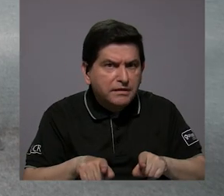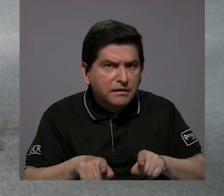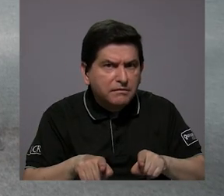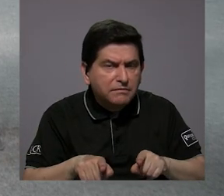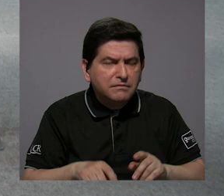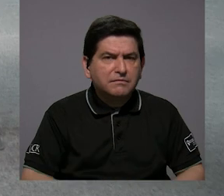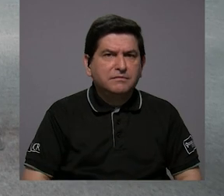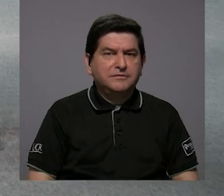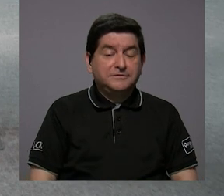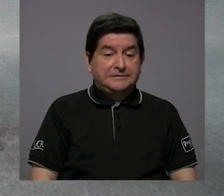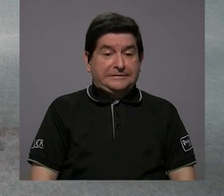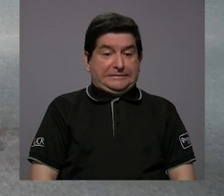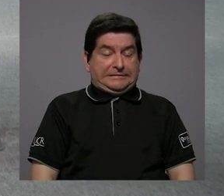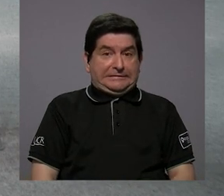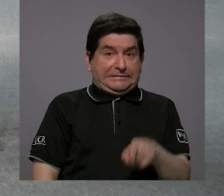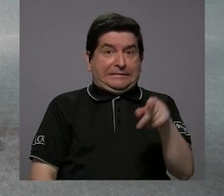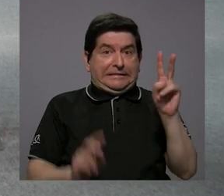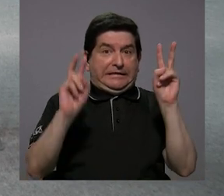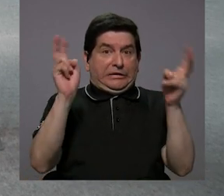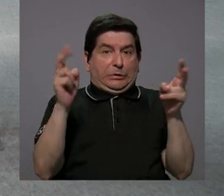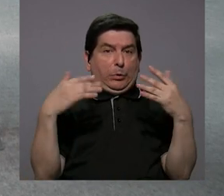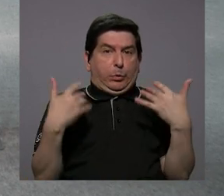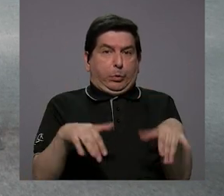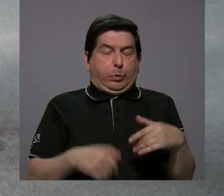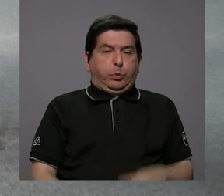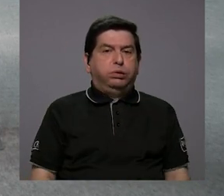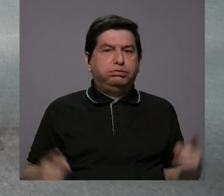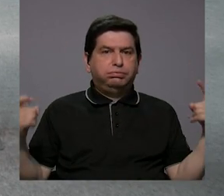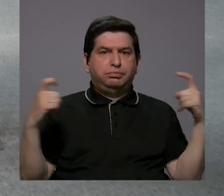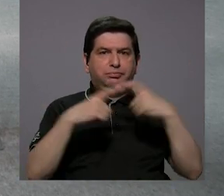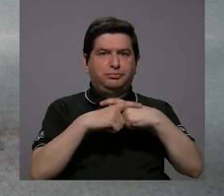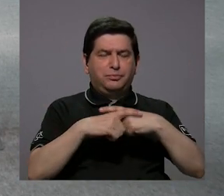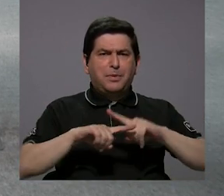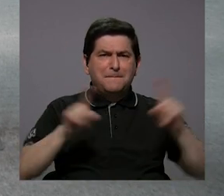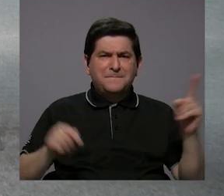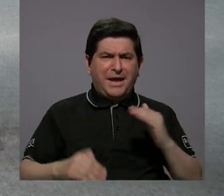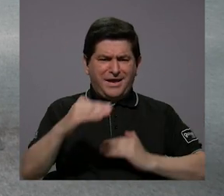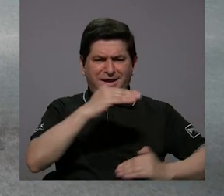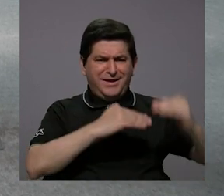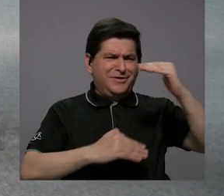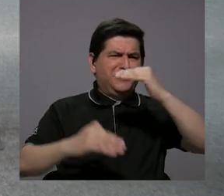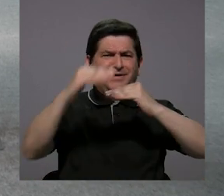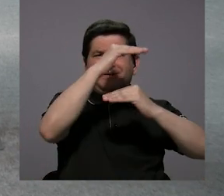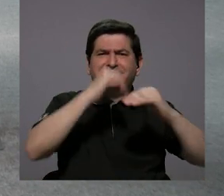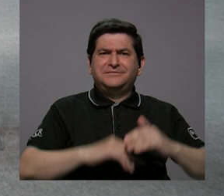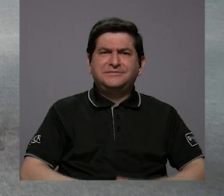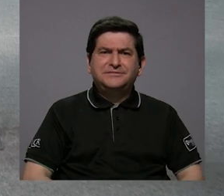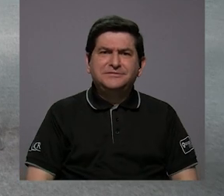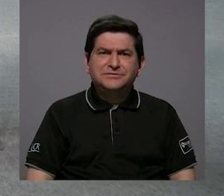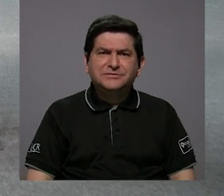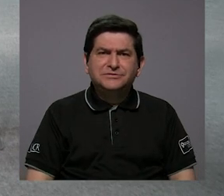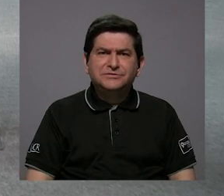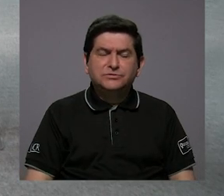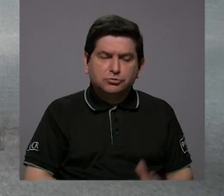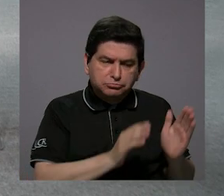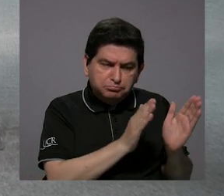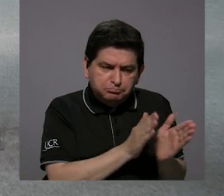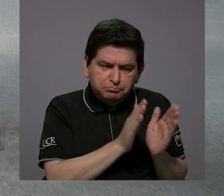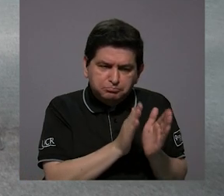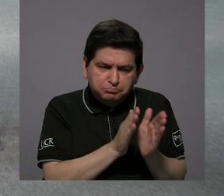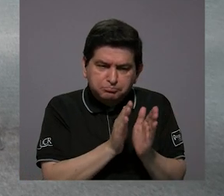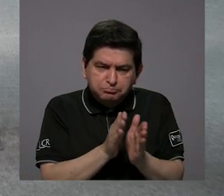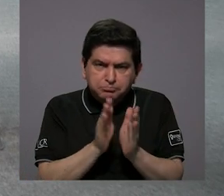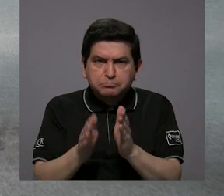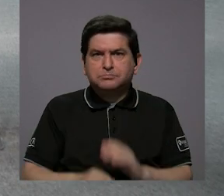Bueno, eso es un tema complicado, pero hay condominios en donde se